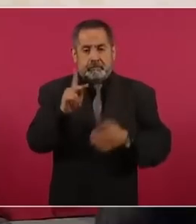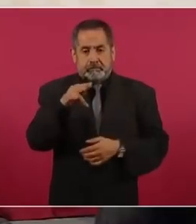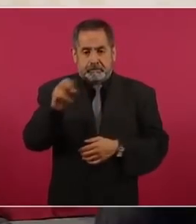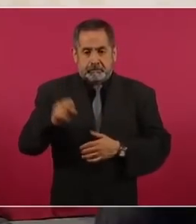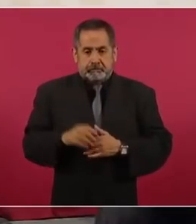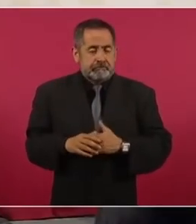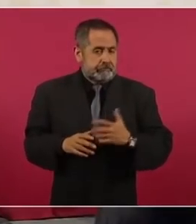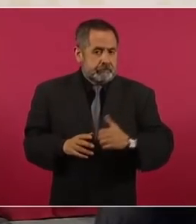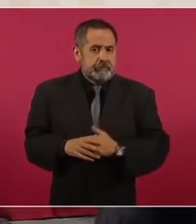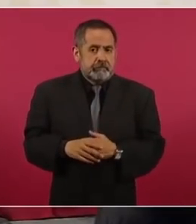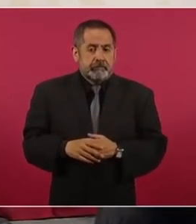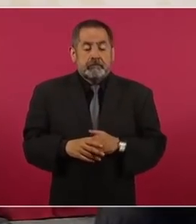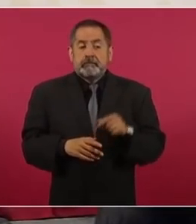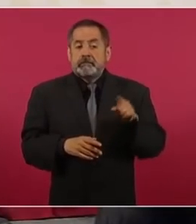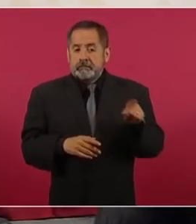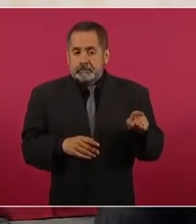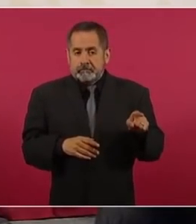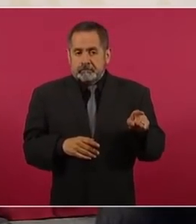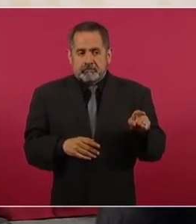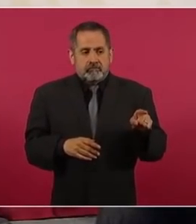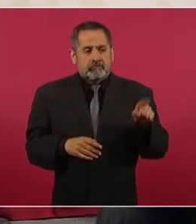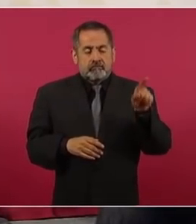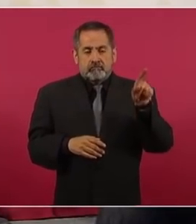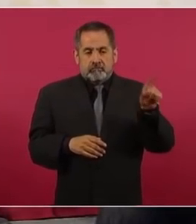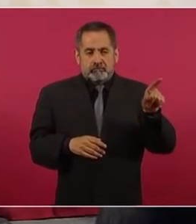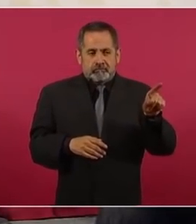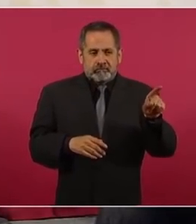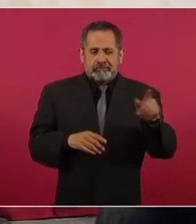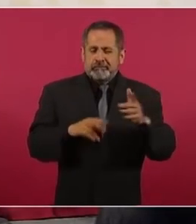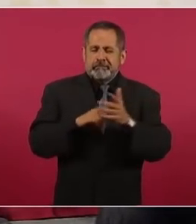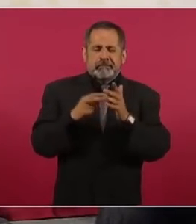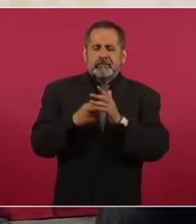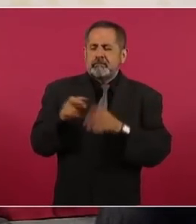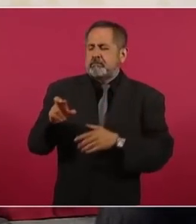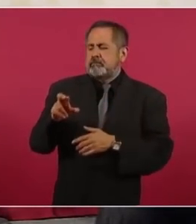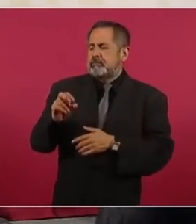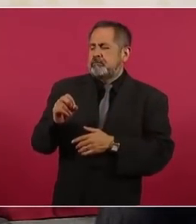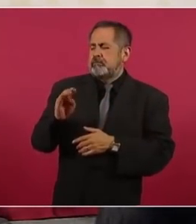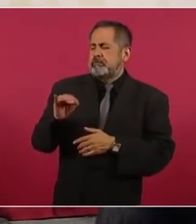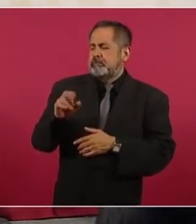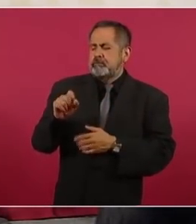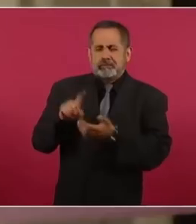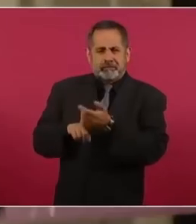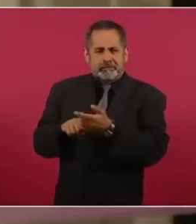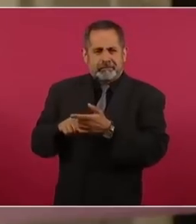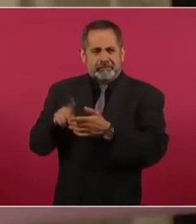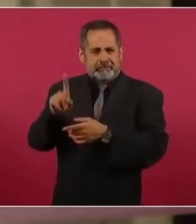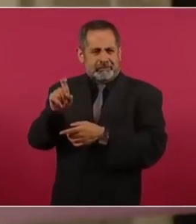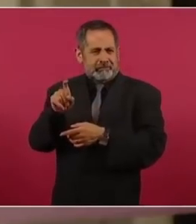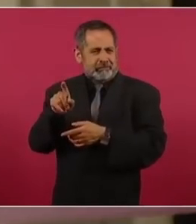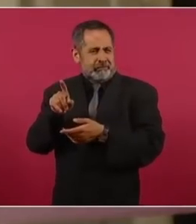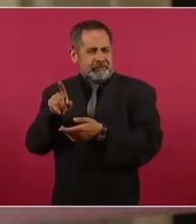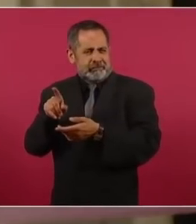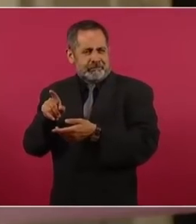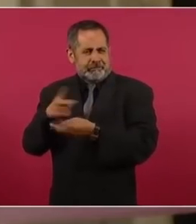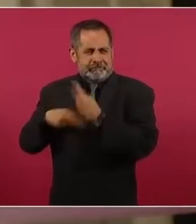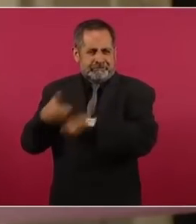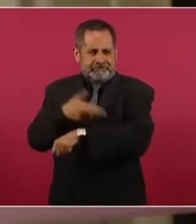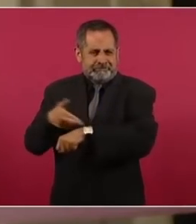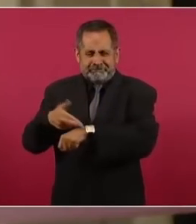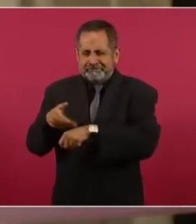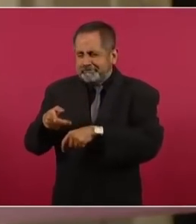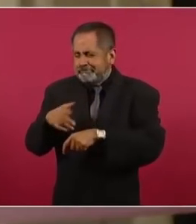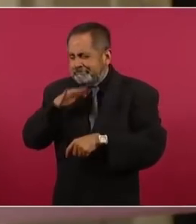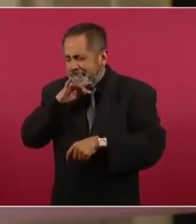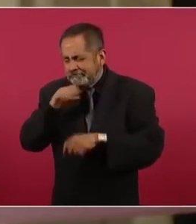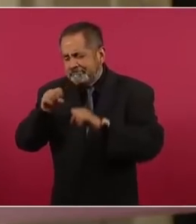Teníamos el problema que quería resolver su paisano, el Eugenio Roviros Aguade, del Canal Mohawk, el agua de Salín, que estaba llena de salinidad